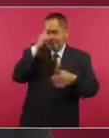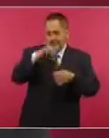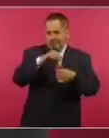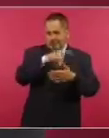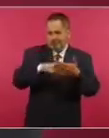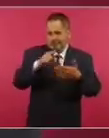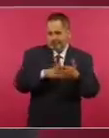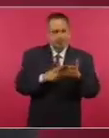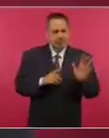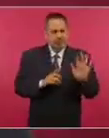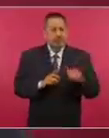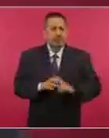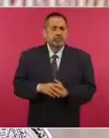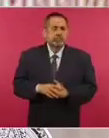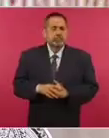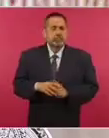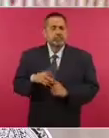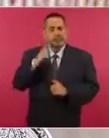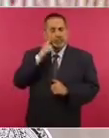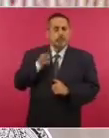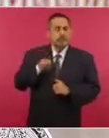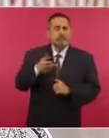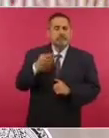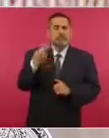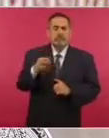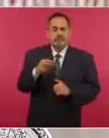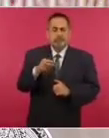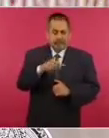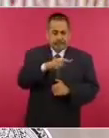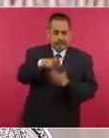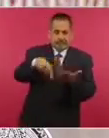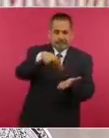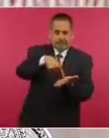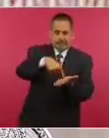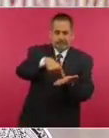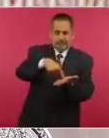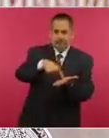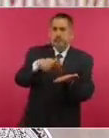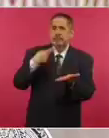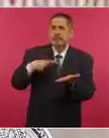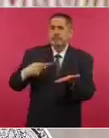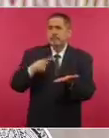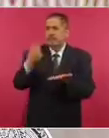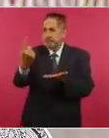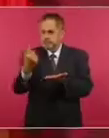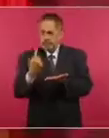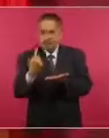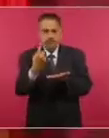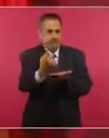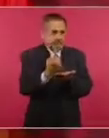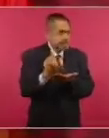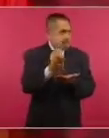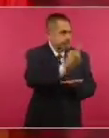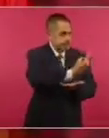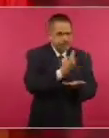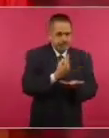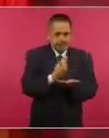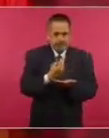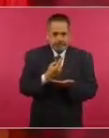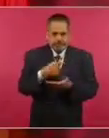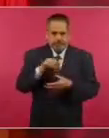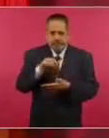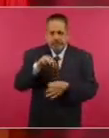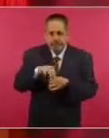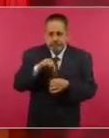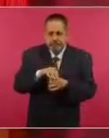nosotros lo llamamos punto receptor de la opinión popular, del ejercicio participativo en cada una de